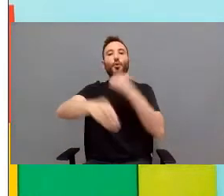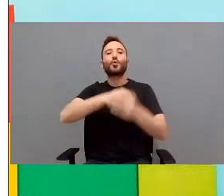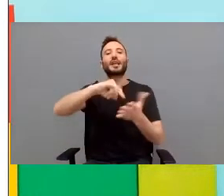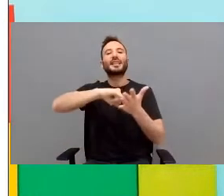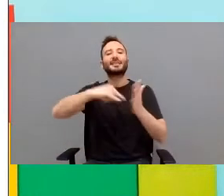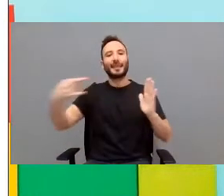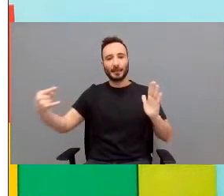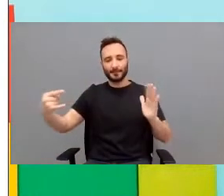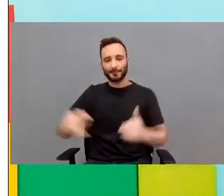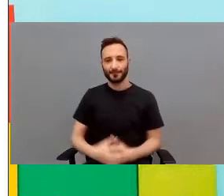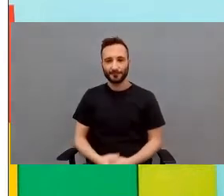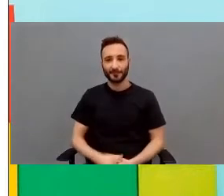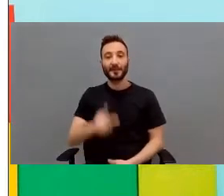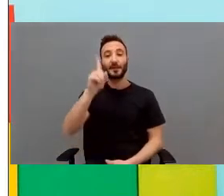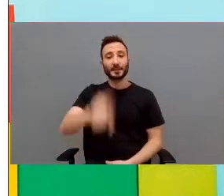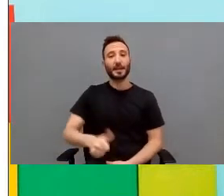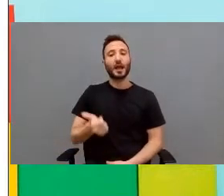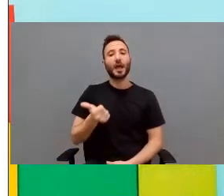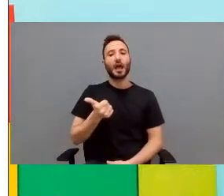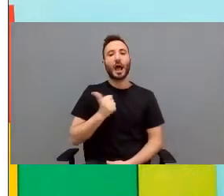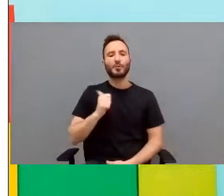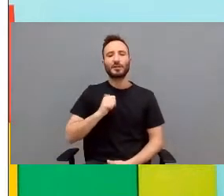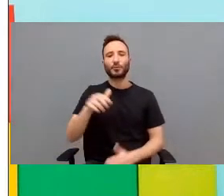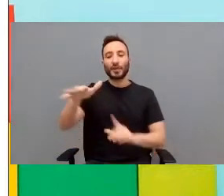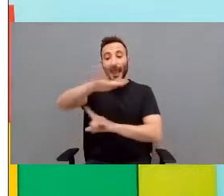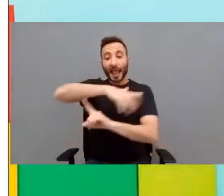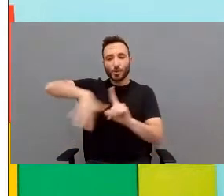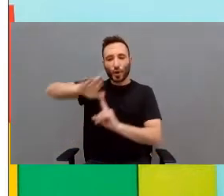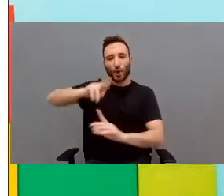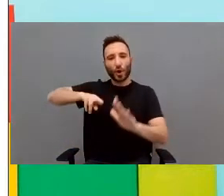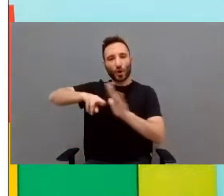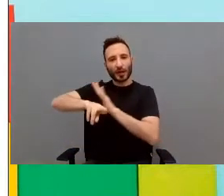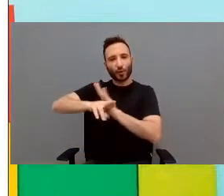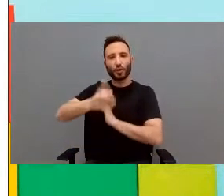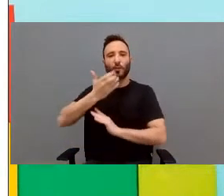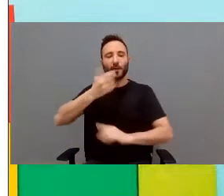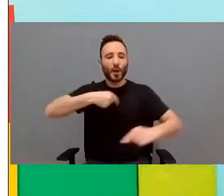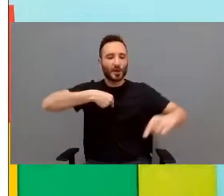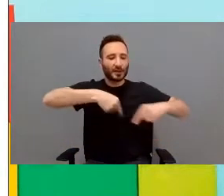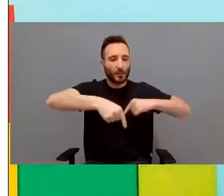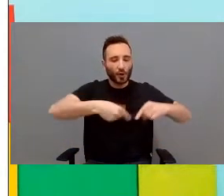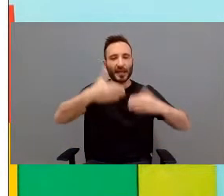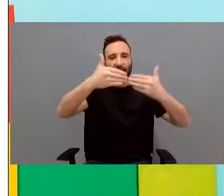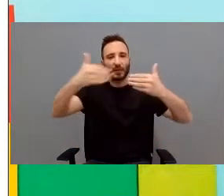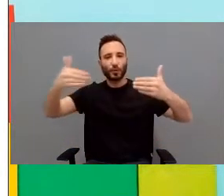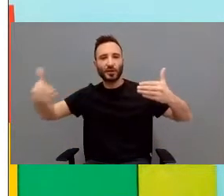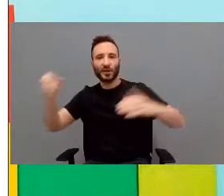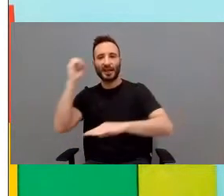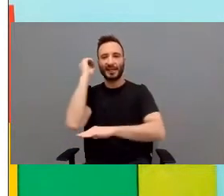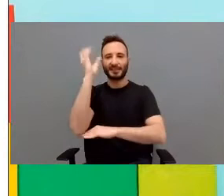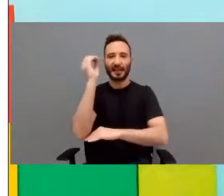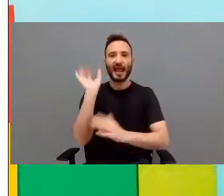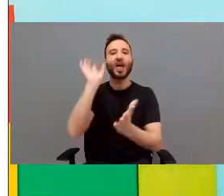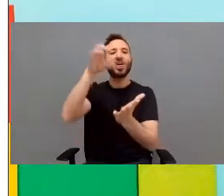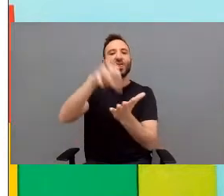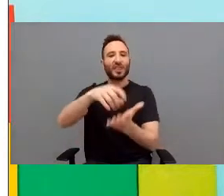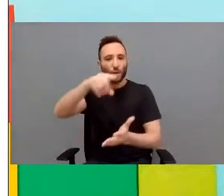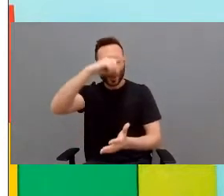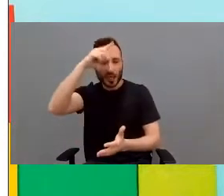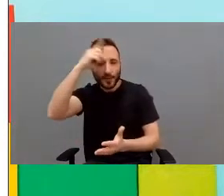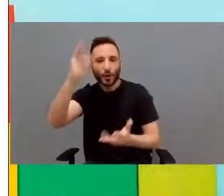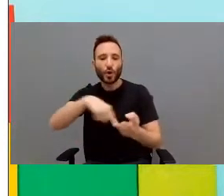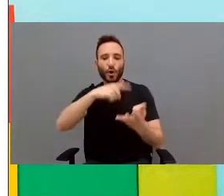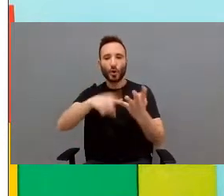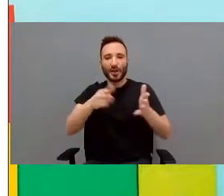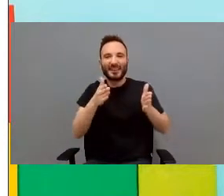TIC. También aprovechamos todos los recursos que nos ofrece el entorno, transportes, exposiciones, charlas, centros cívicos, las